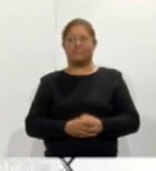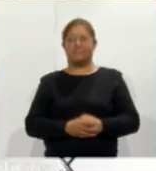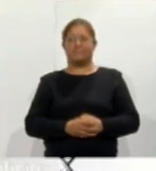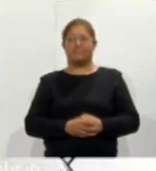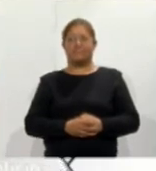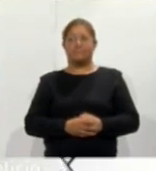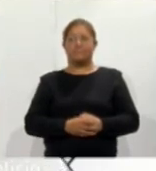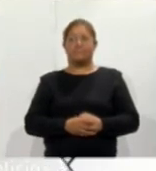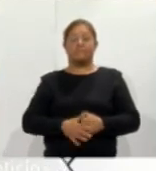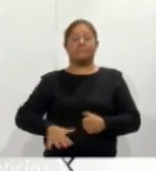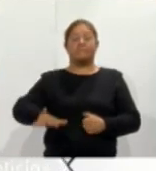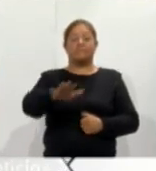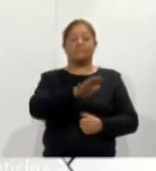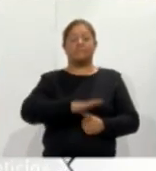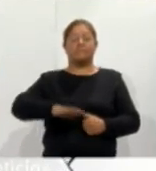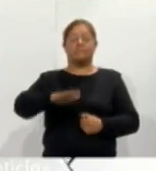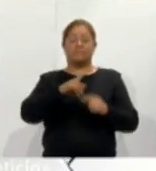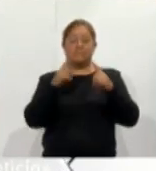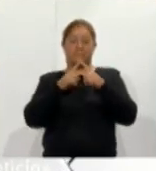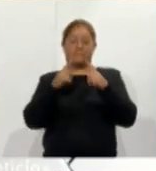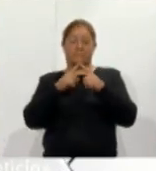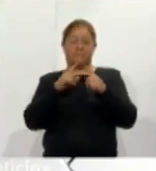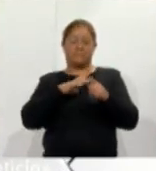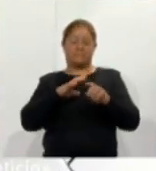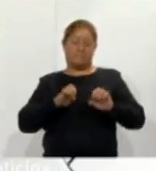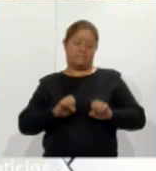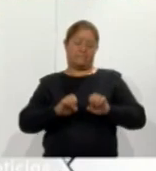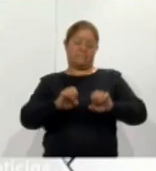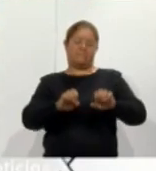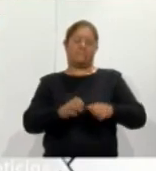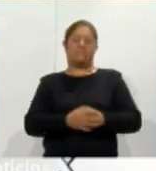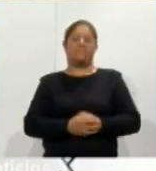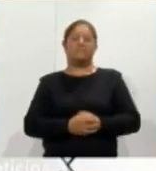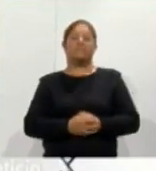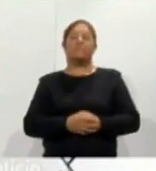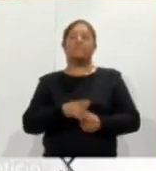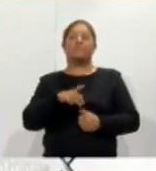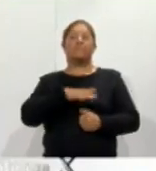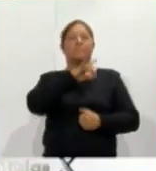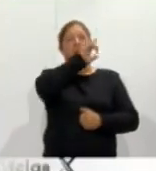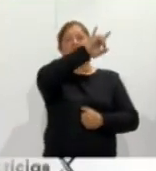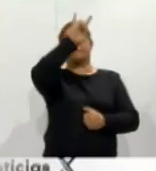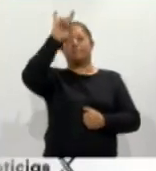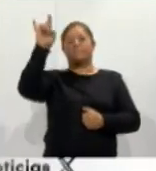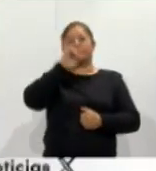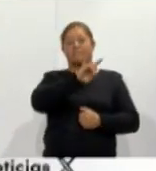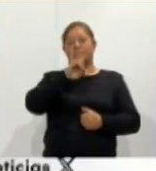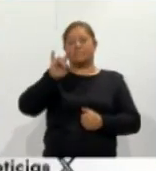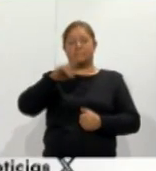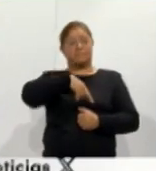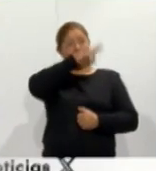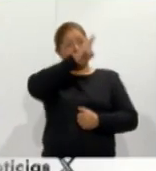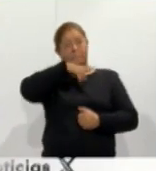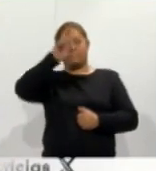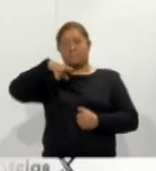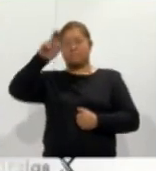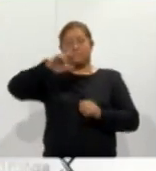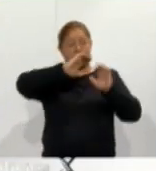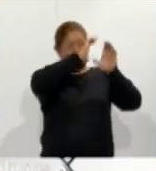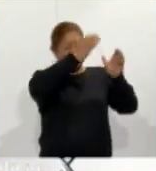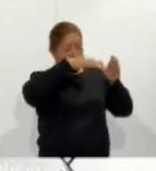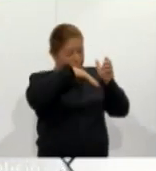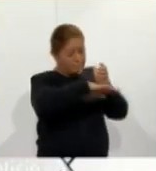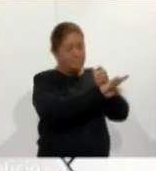la infraestructura la del templo luce en todo su esplendor sus retablos la pintura sacra las capillas